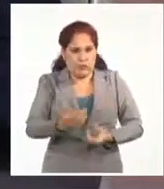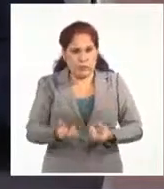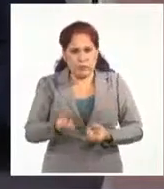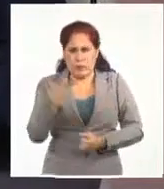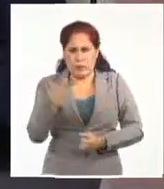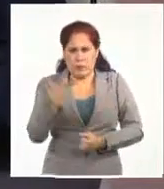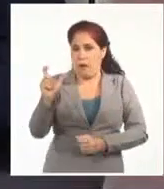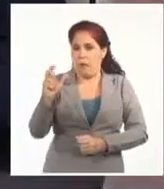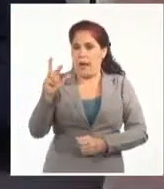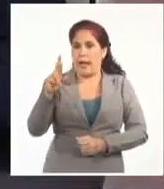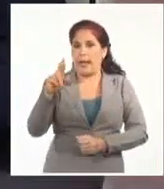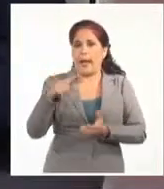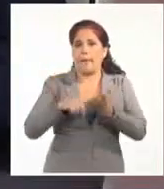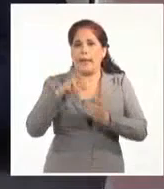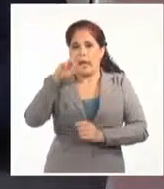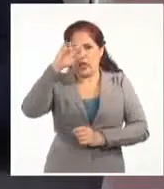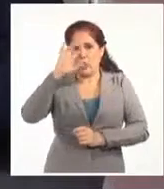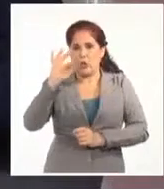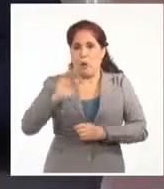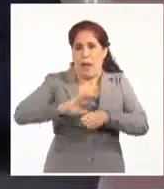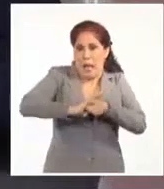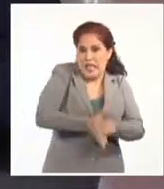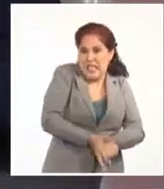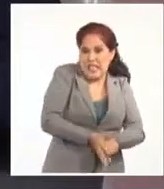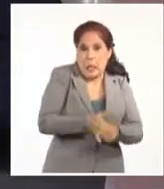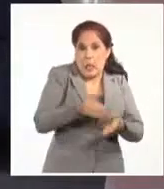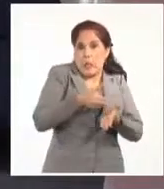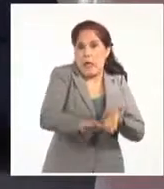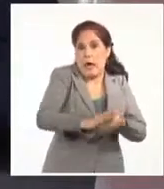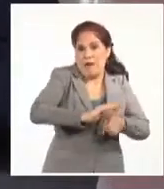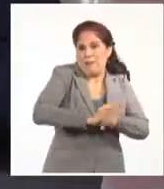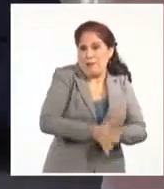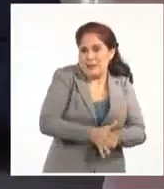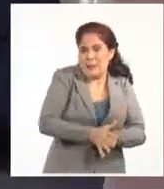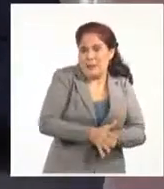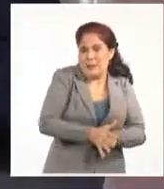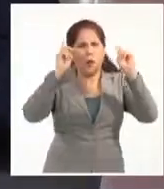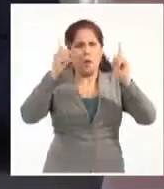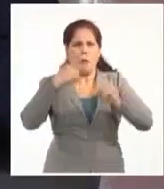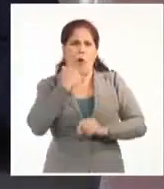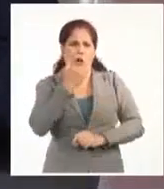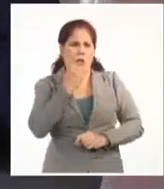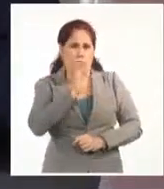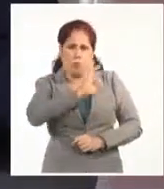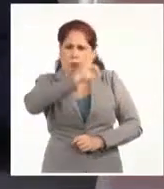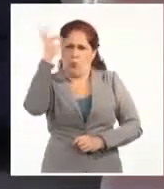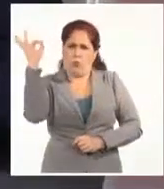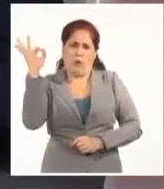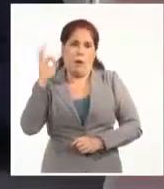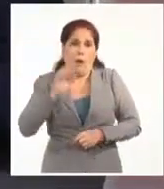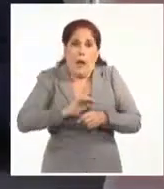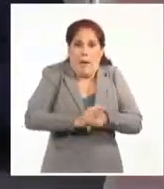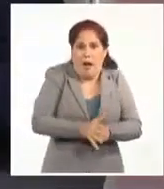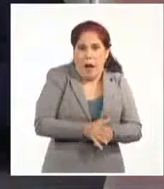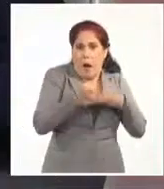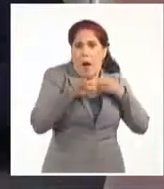resisto escuchar esa palabra asociada a nuestro país, a nuestra policía, ni a nuestro pueblo, ni mucho menos, absolutamente.